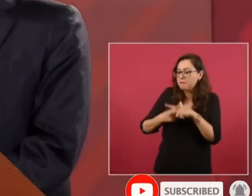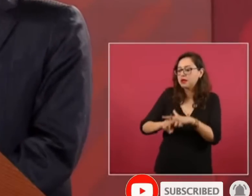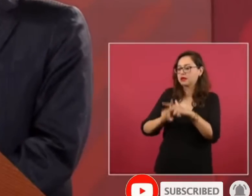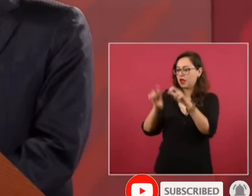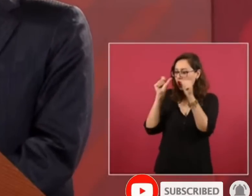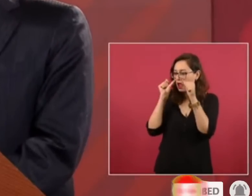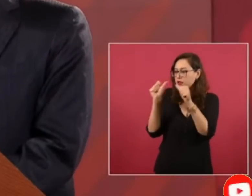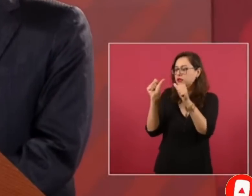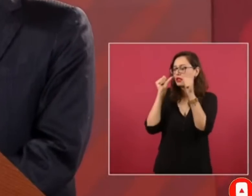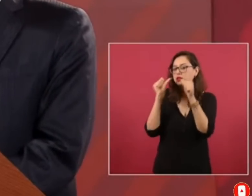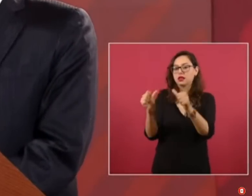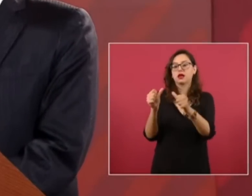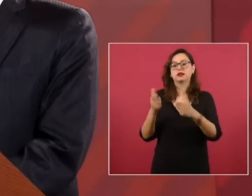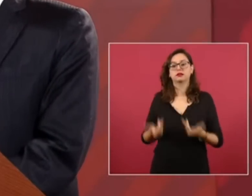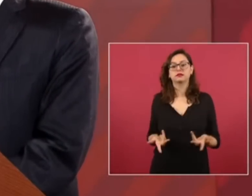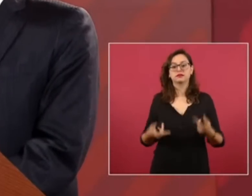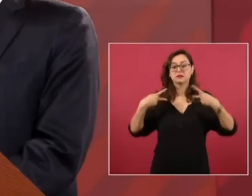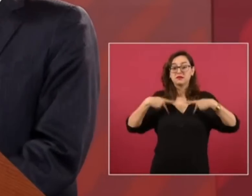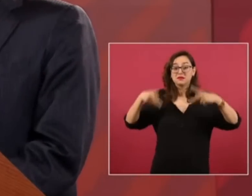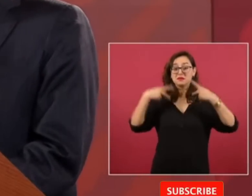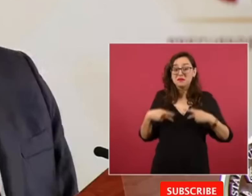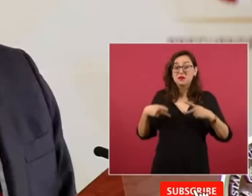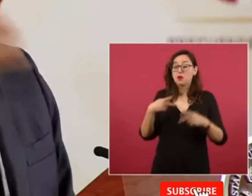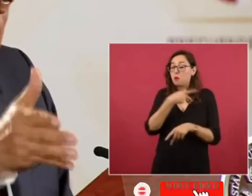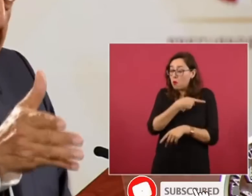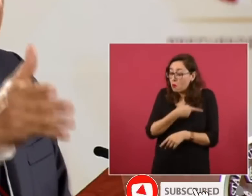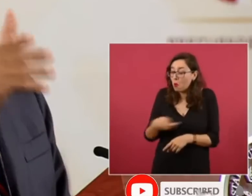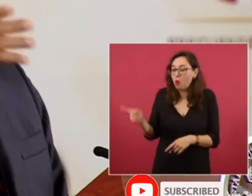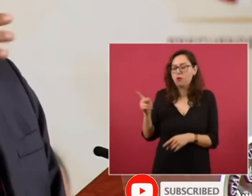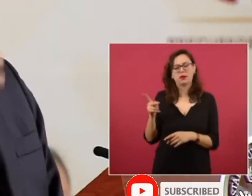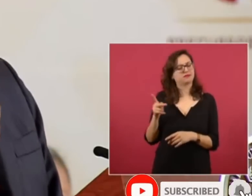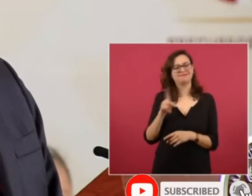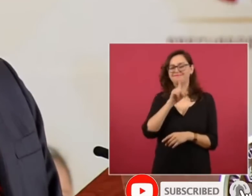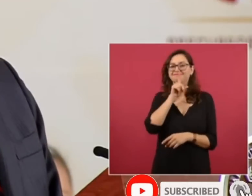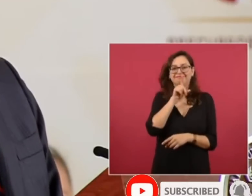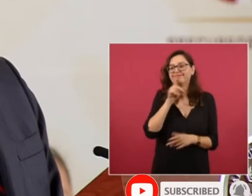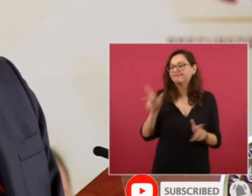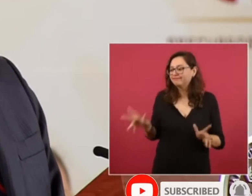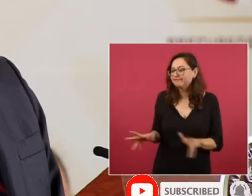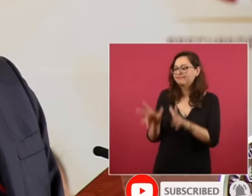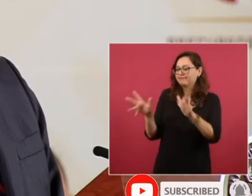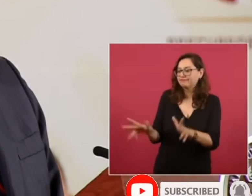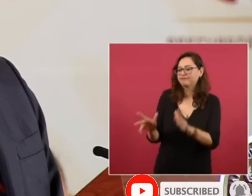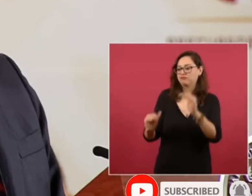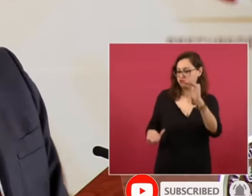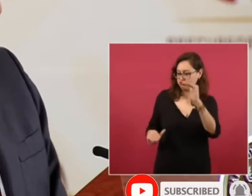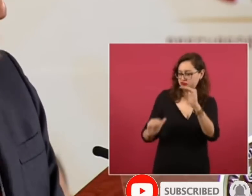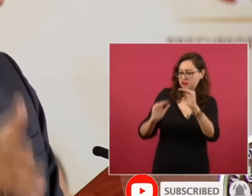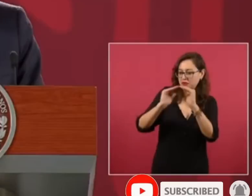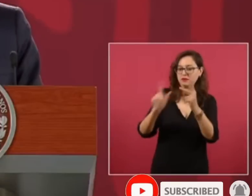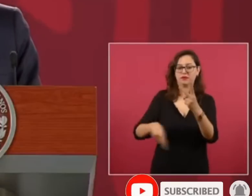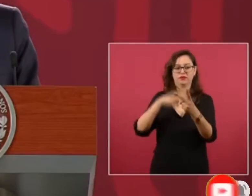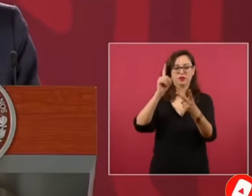Que no se empobrezca el pueblo, que no se abandona a los jóvenes, que